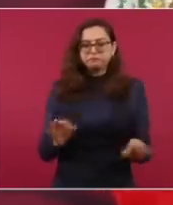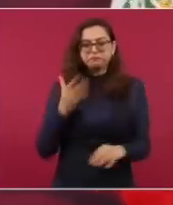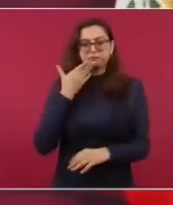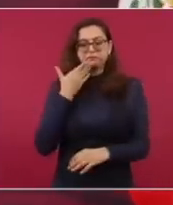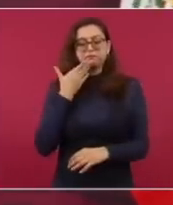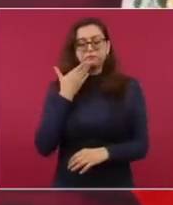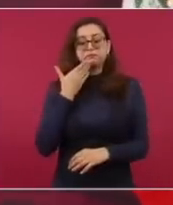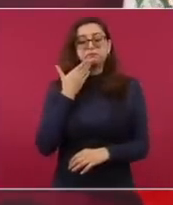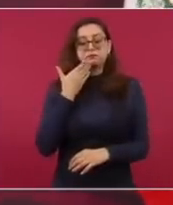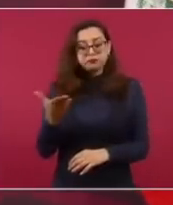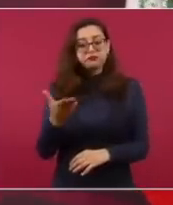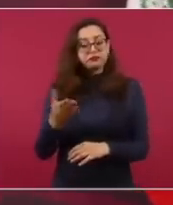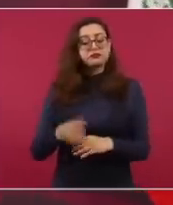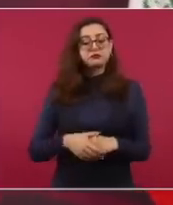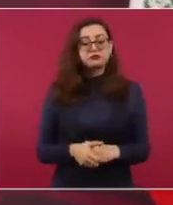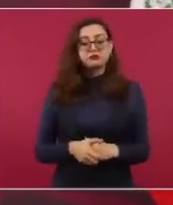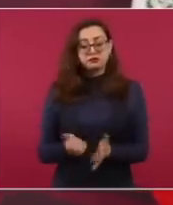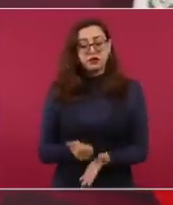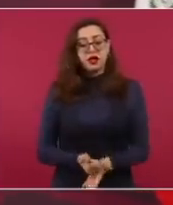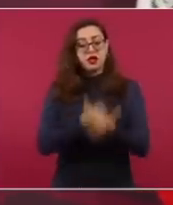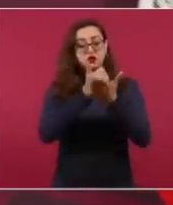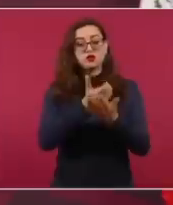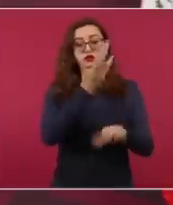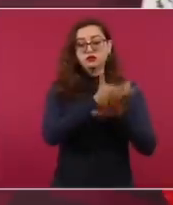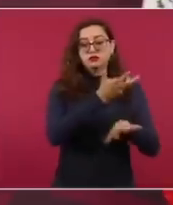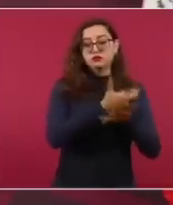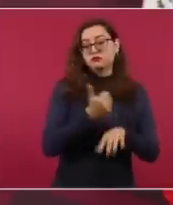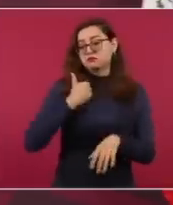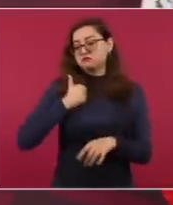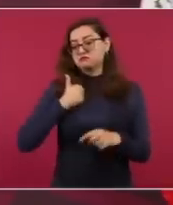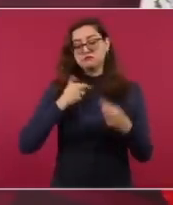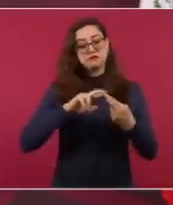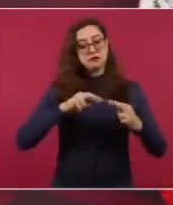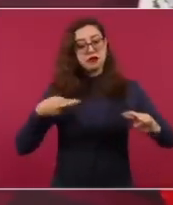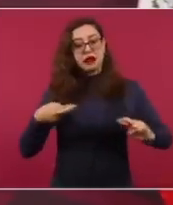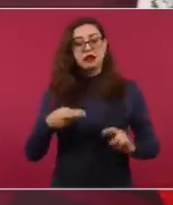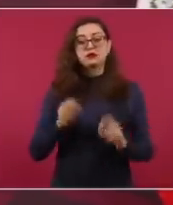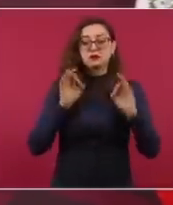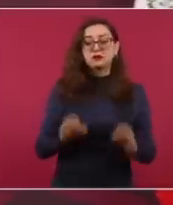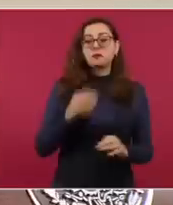buena relación con Canadá y con Estados Unidos. Ya ustedes